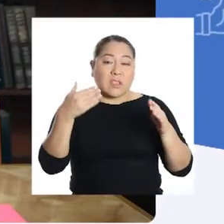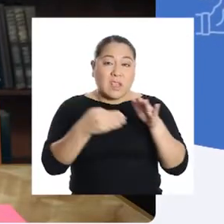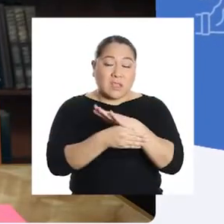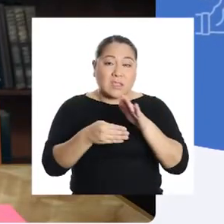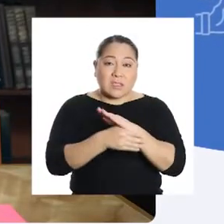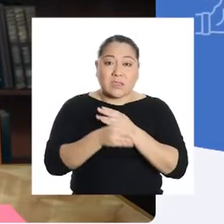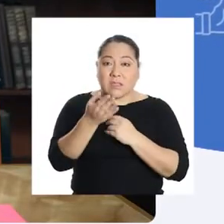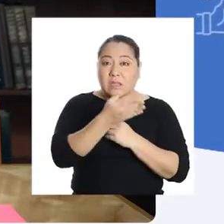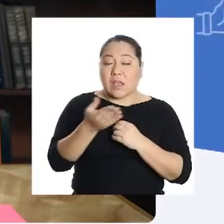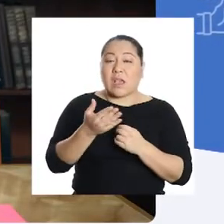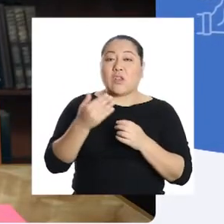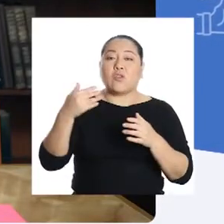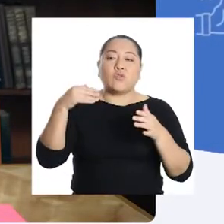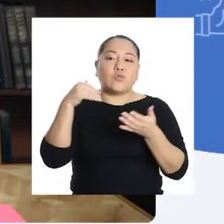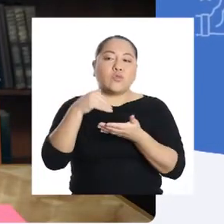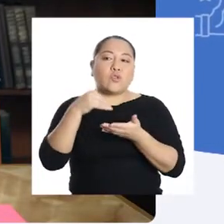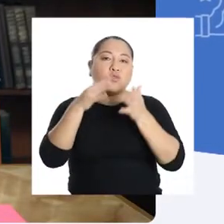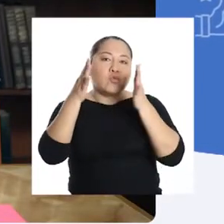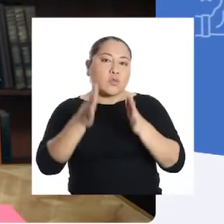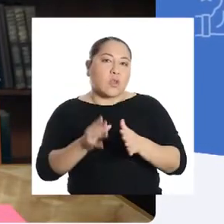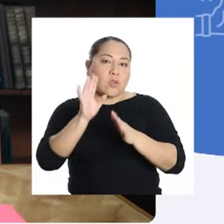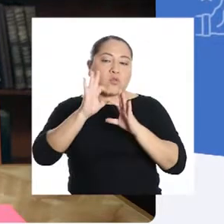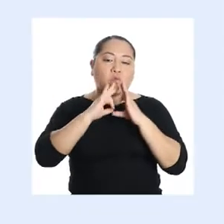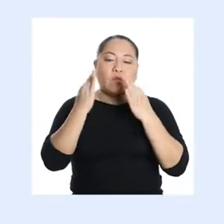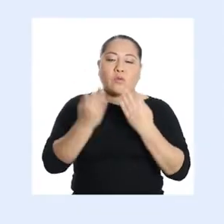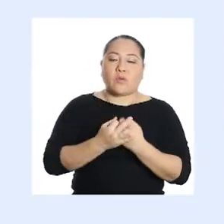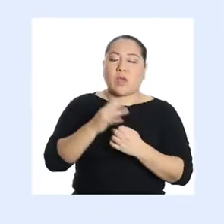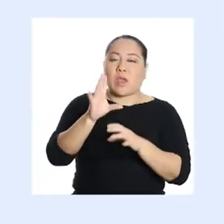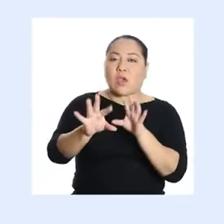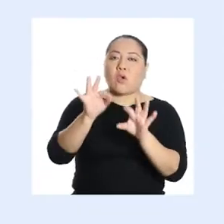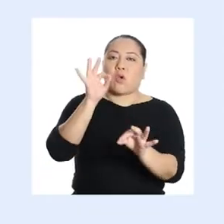accesible a las y los estudiantes y sus familias.